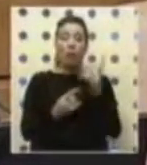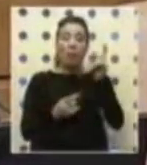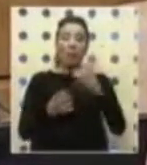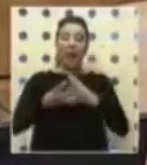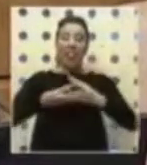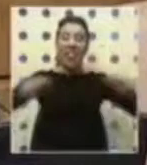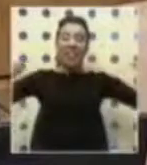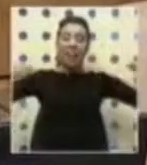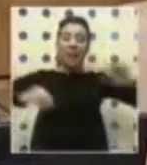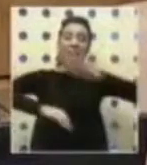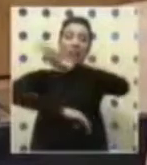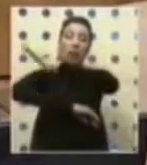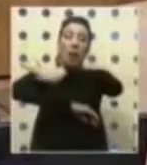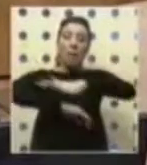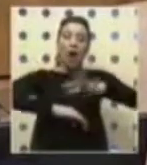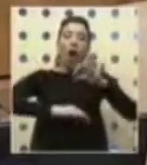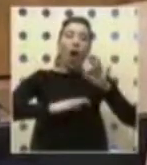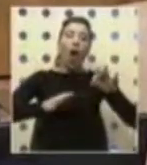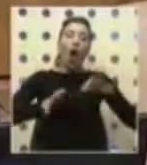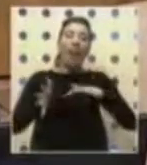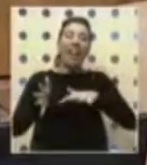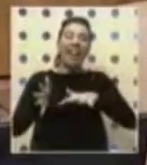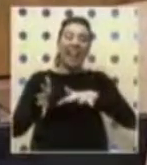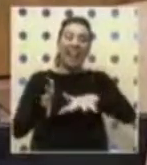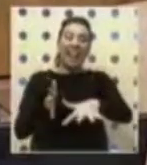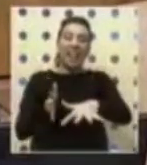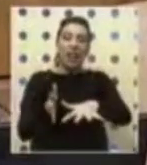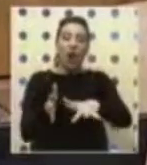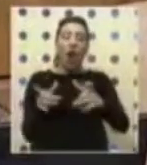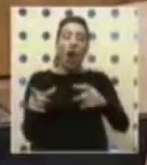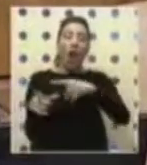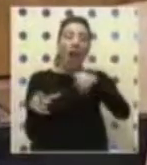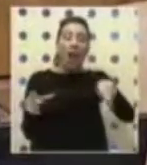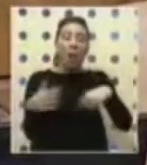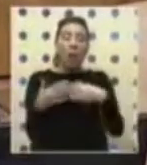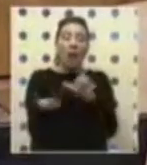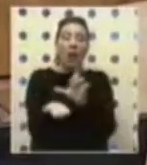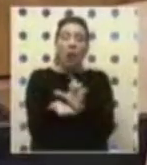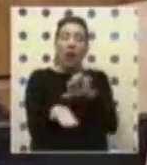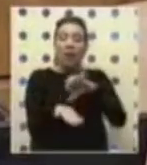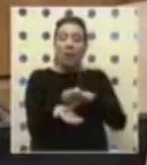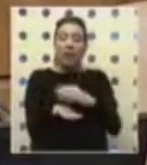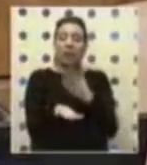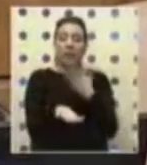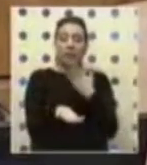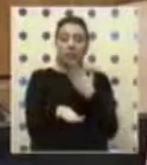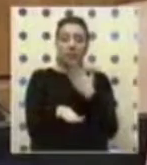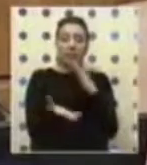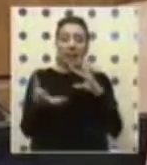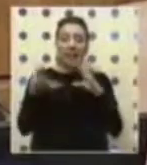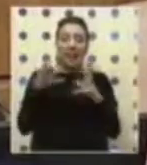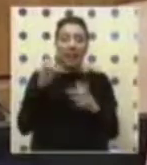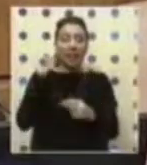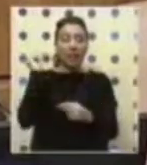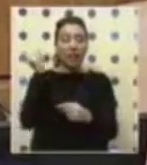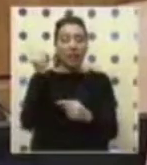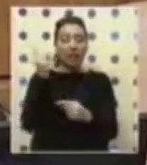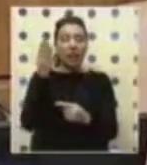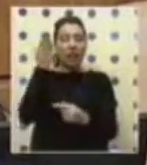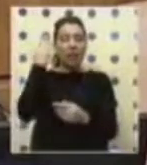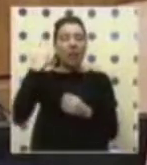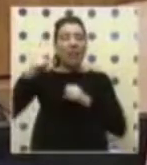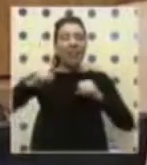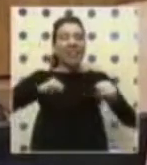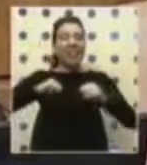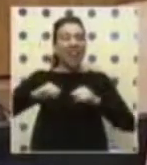desaparecido en el mar, o en un río, o en un lago, en cualquier punto del país, incluyendo las catástrofes nacionales como